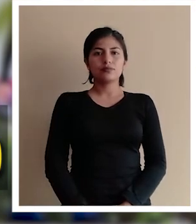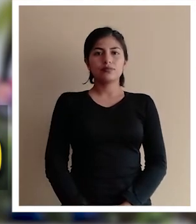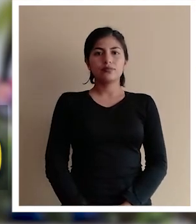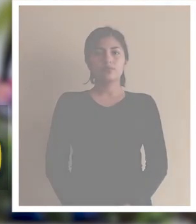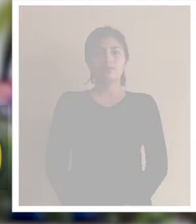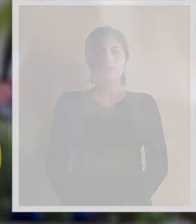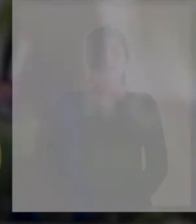Gracias. Gracias.